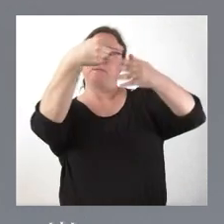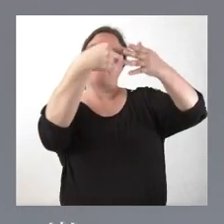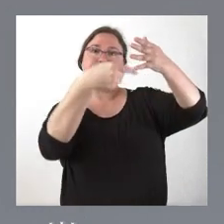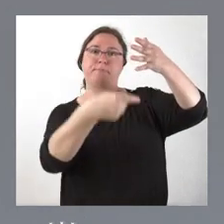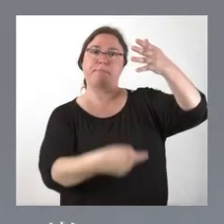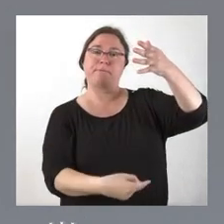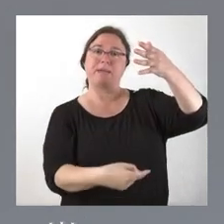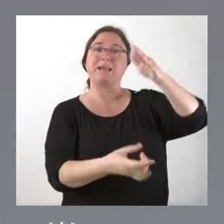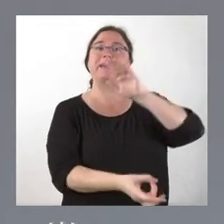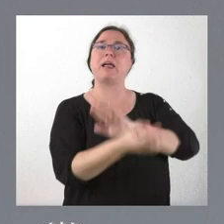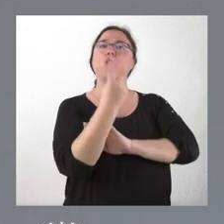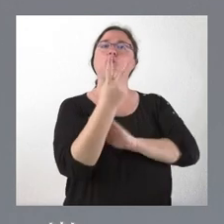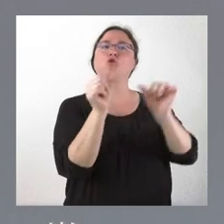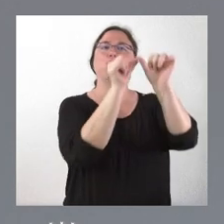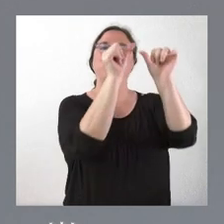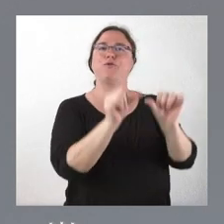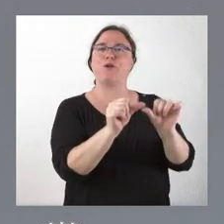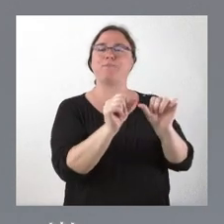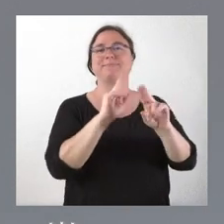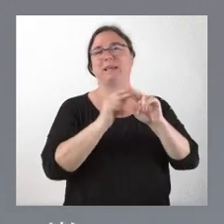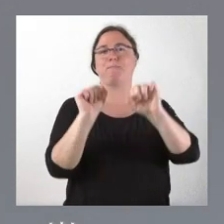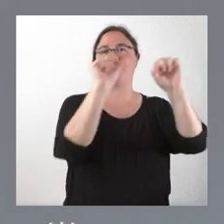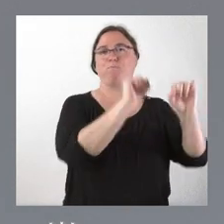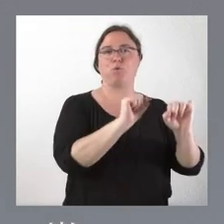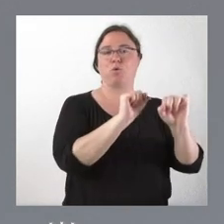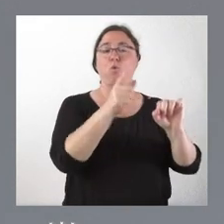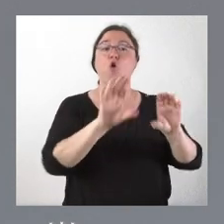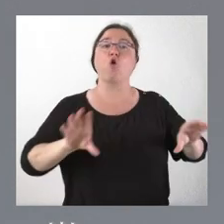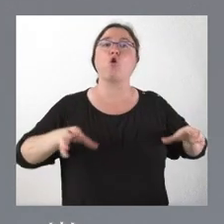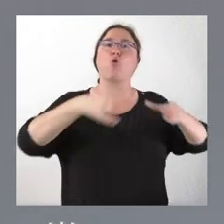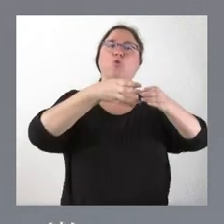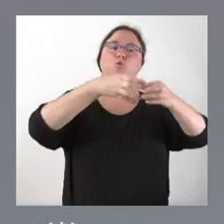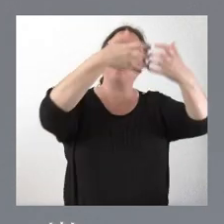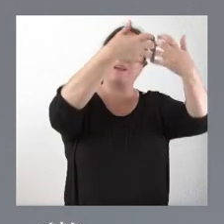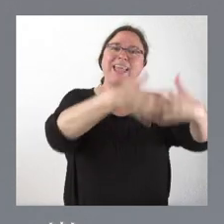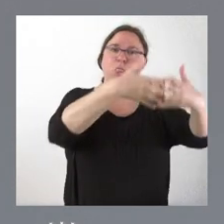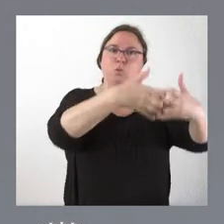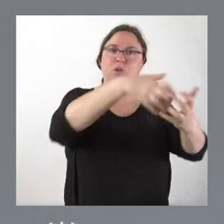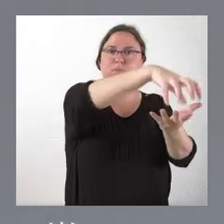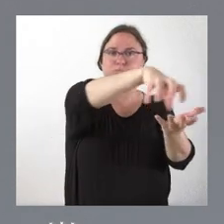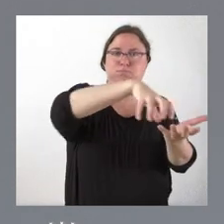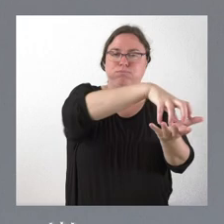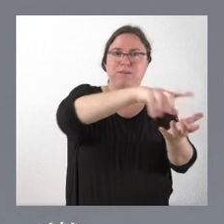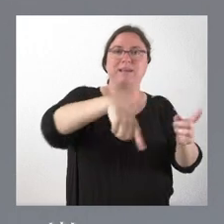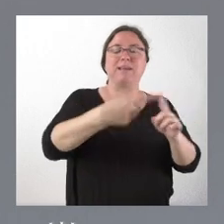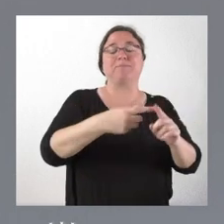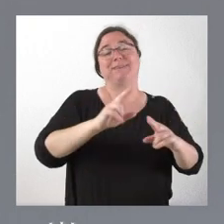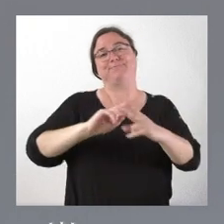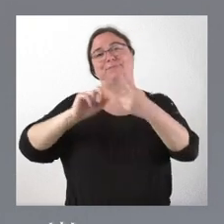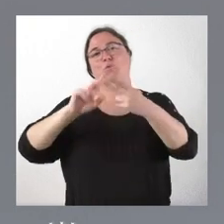dos nuevas figuras de protección. Los conjuntos industriales y los paisajes culturales.